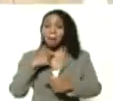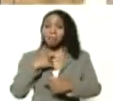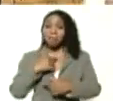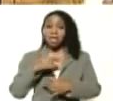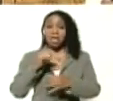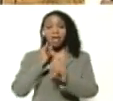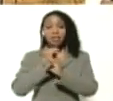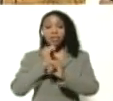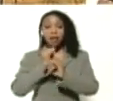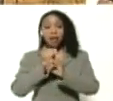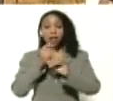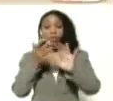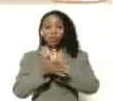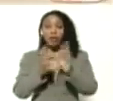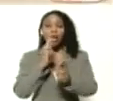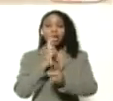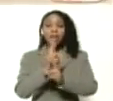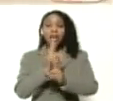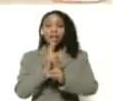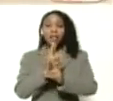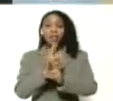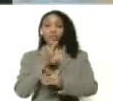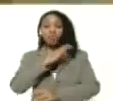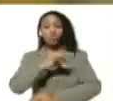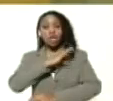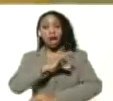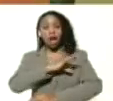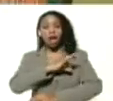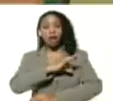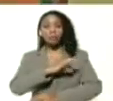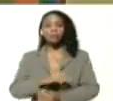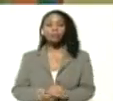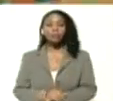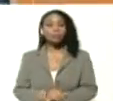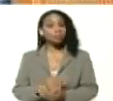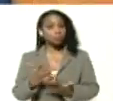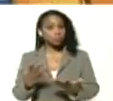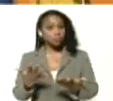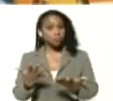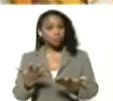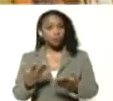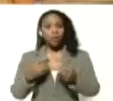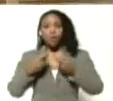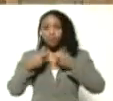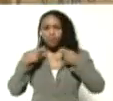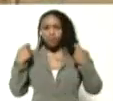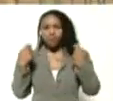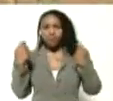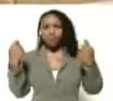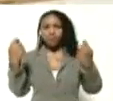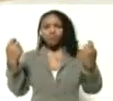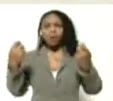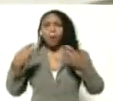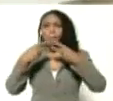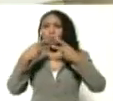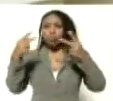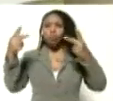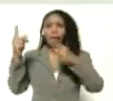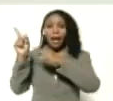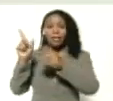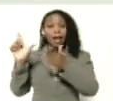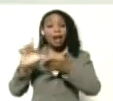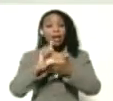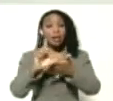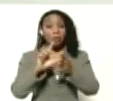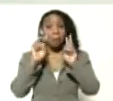sociales y pido a todos que colguemos en todas nuestras redes sociales y difundamos y multipliquemos. Este libro